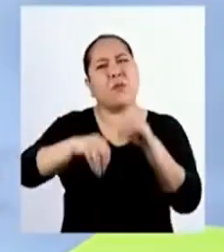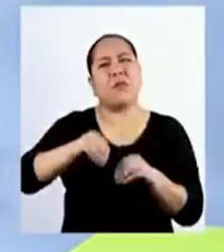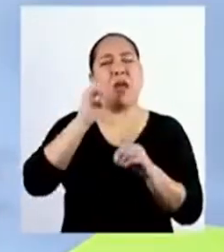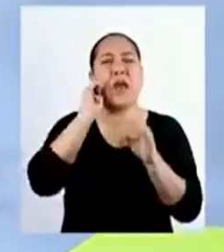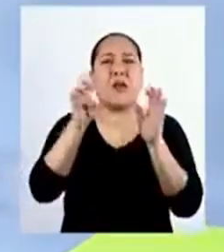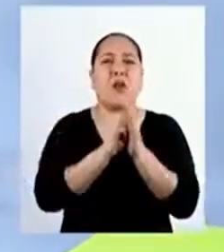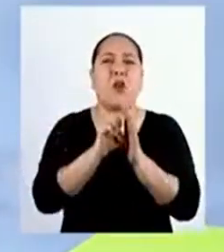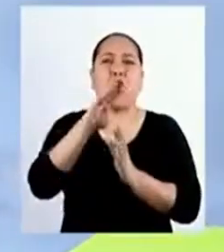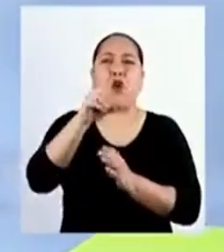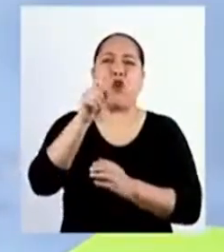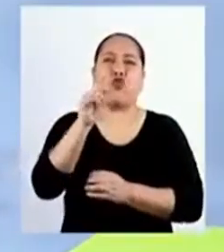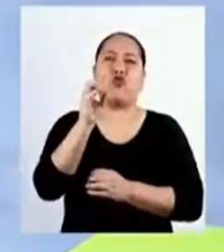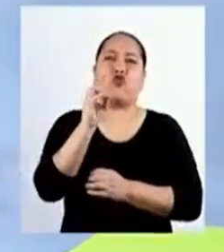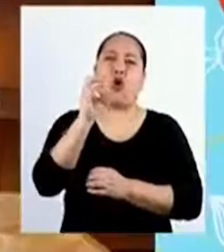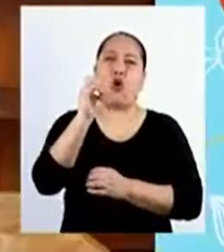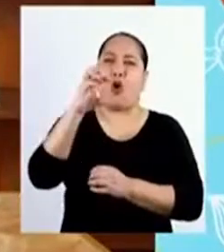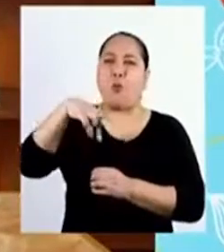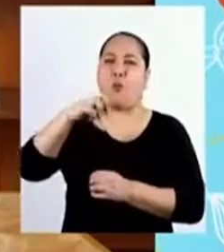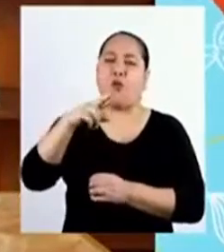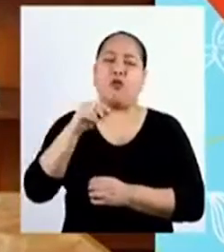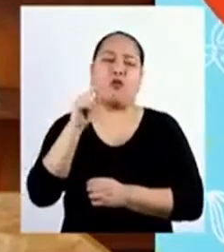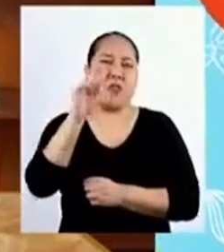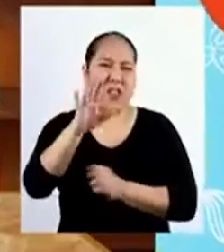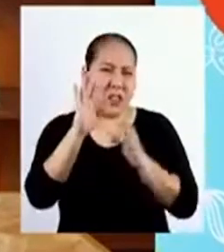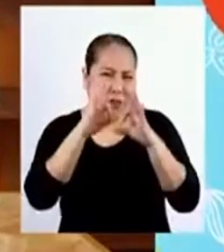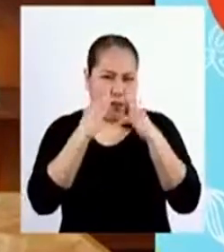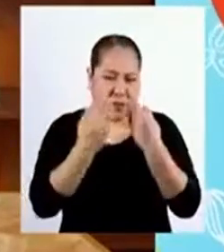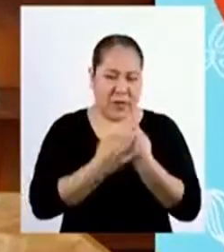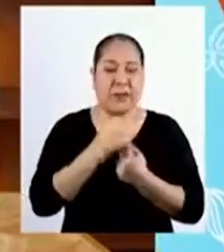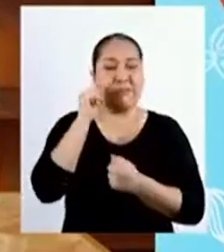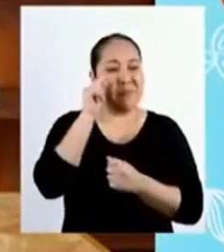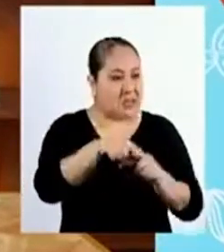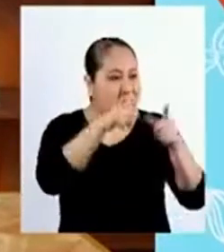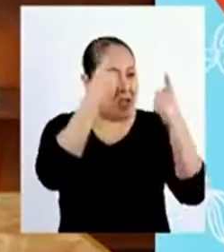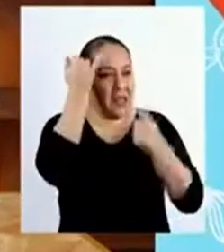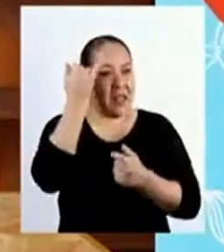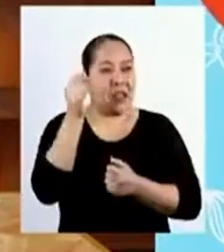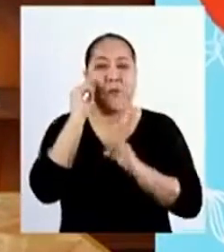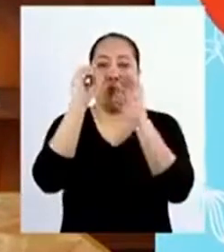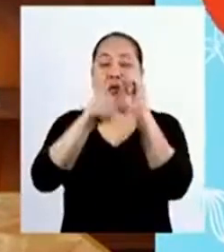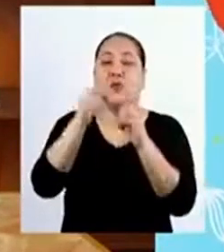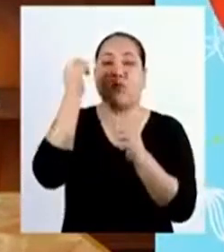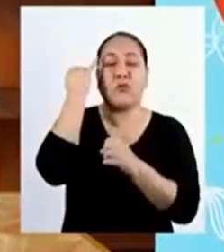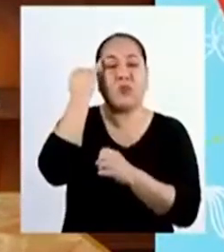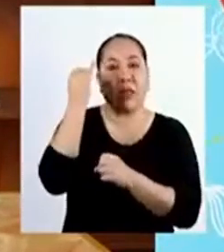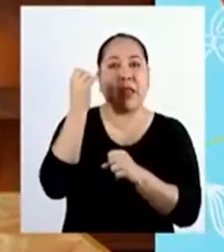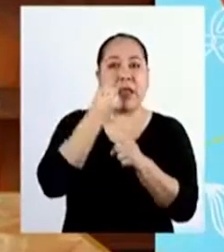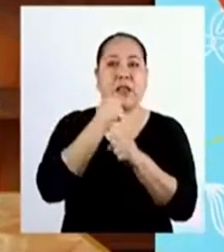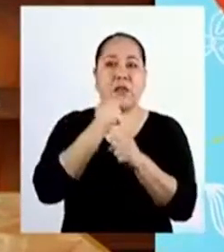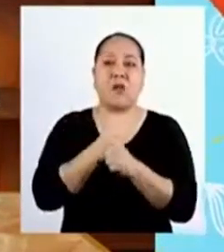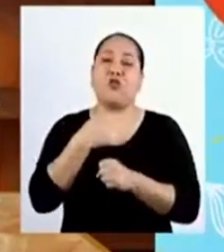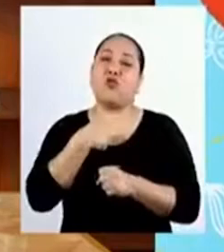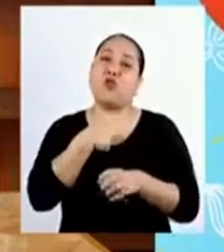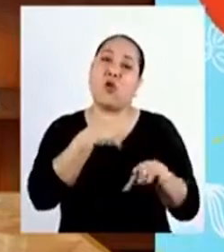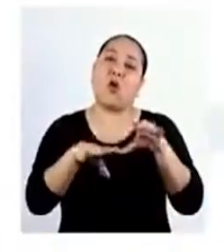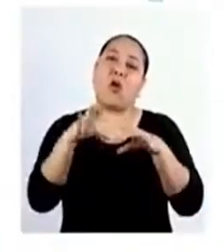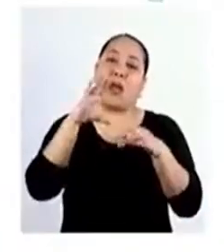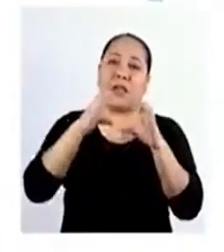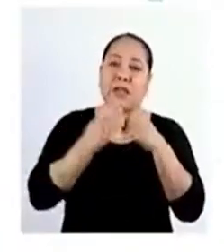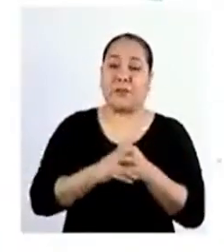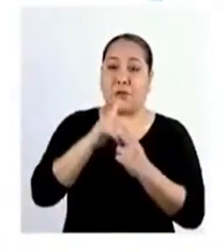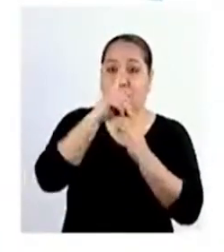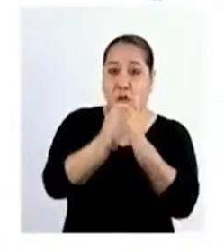de oportunidad en la familia Gran idea Tocino Propongo un trabajo que usualmente hago en clase